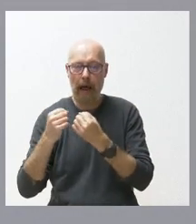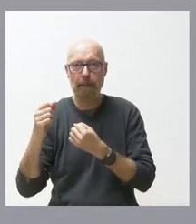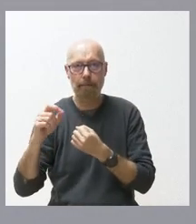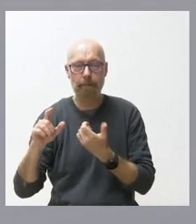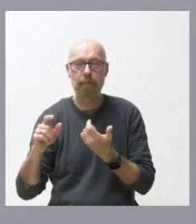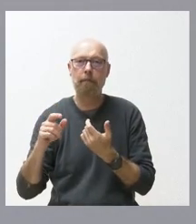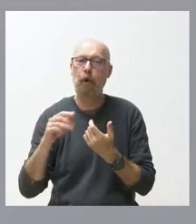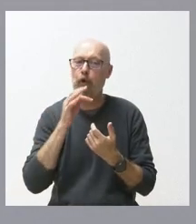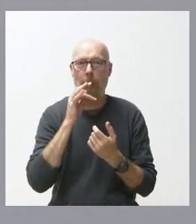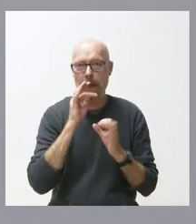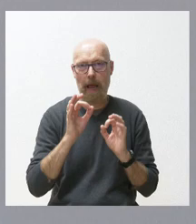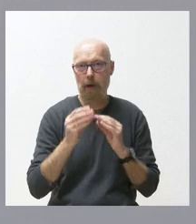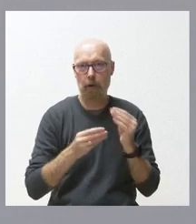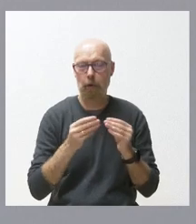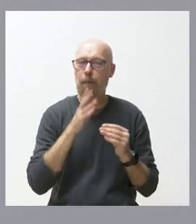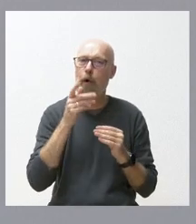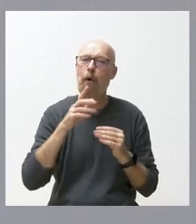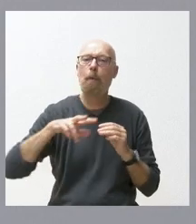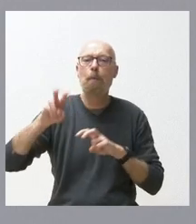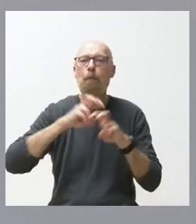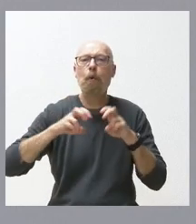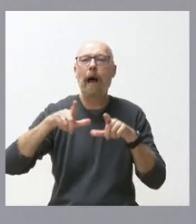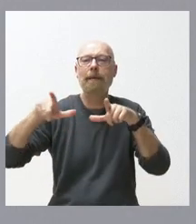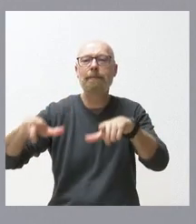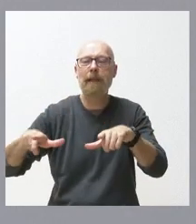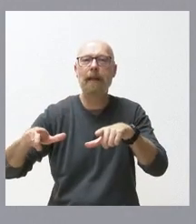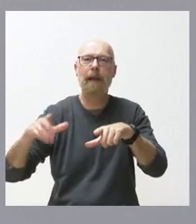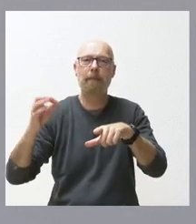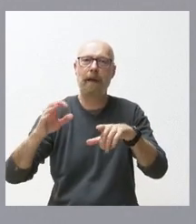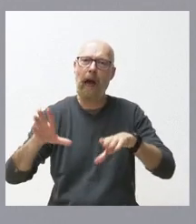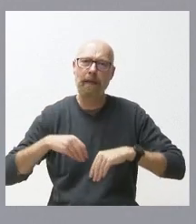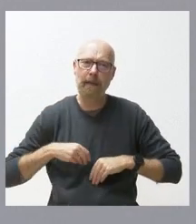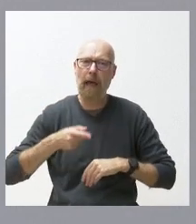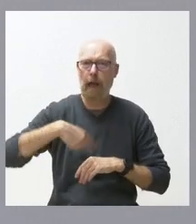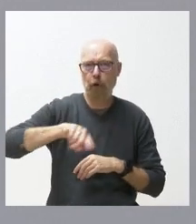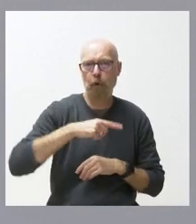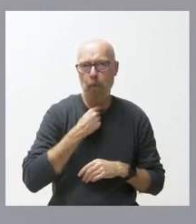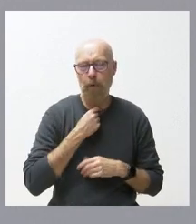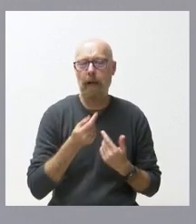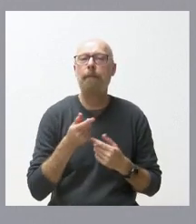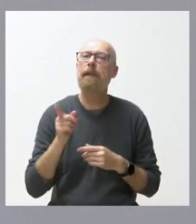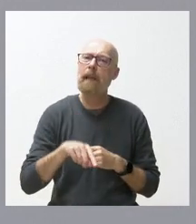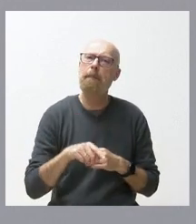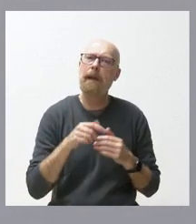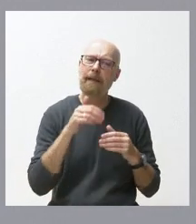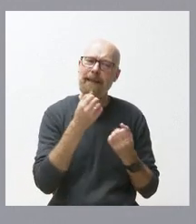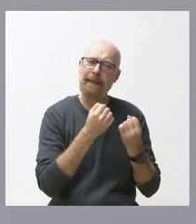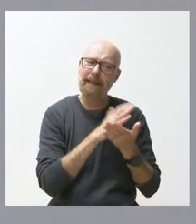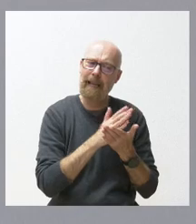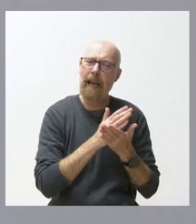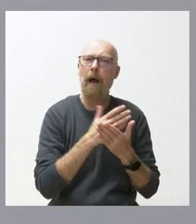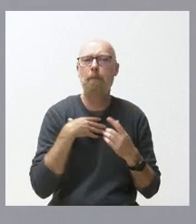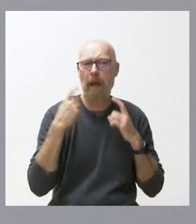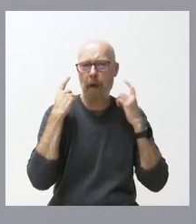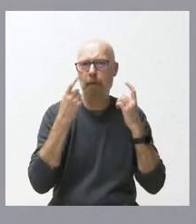se ha realizado porque se quiere buscar una sede que sea aceptada por parte de todos también el SERLA puede haber hecho un esfuerzo de ajuste y también la